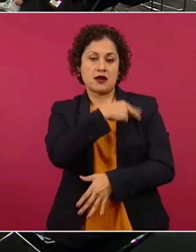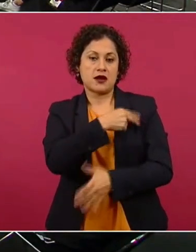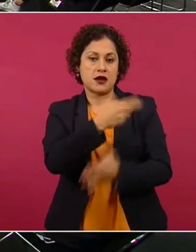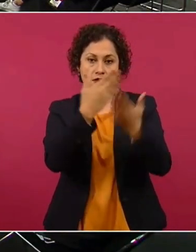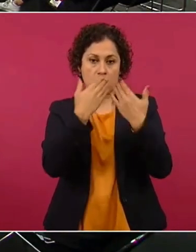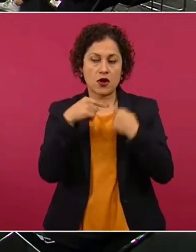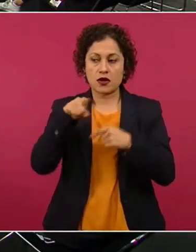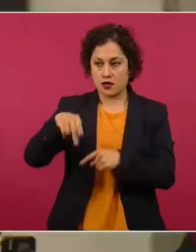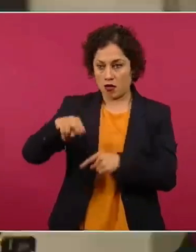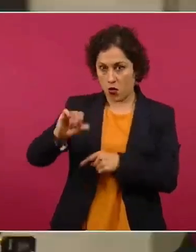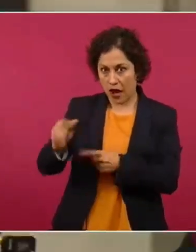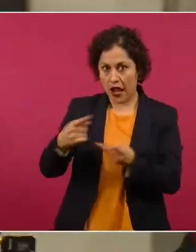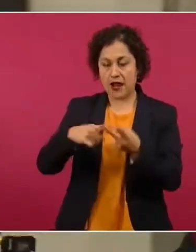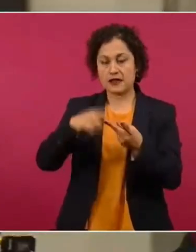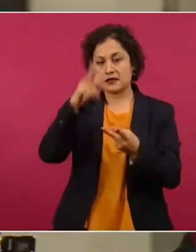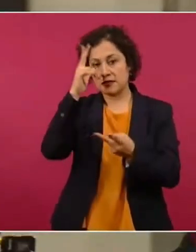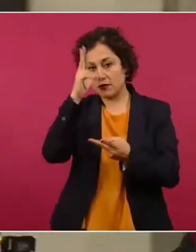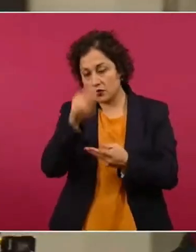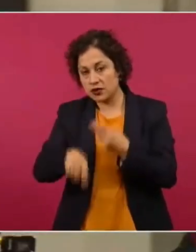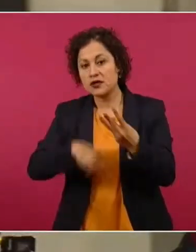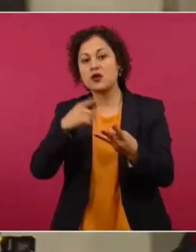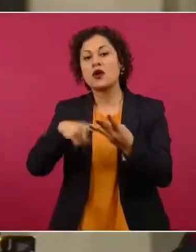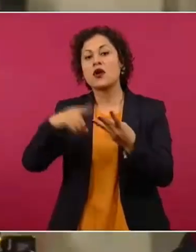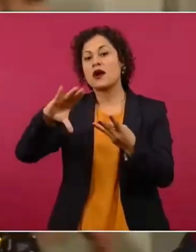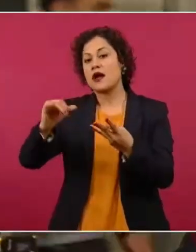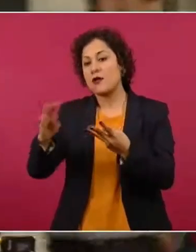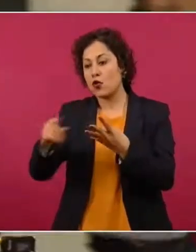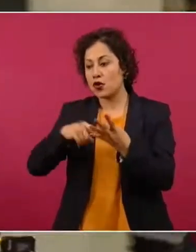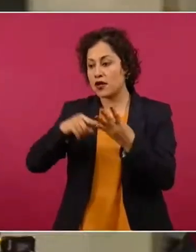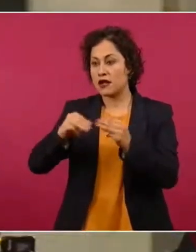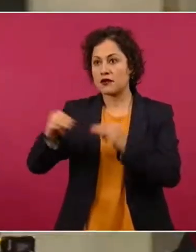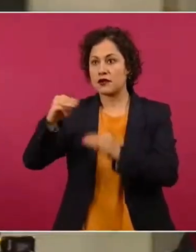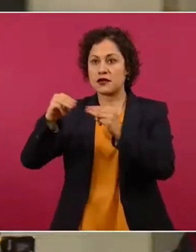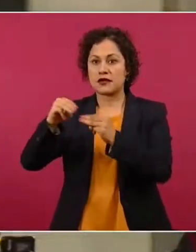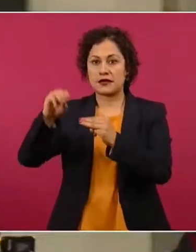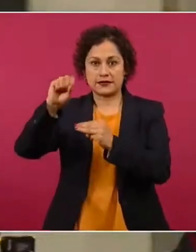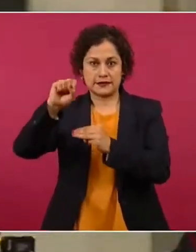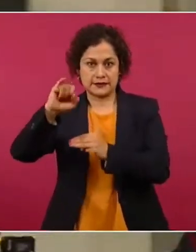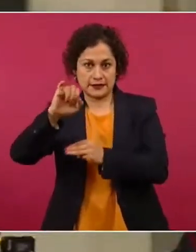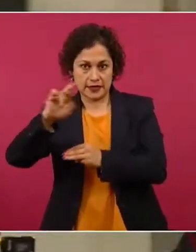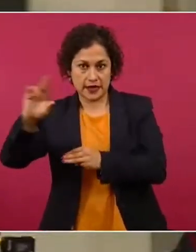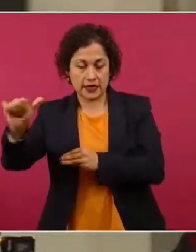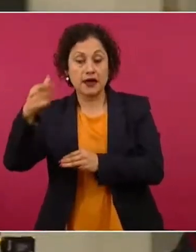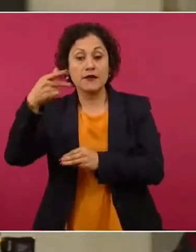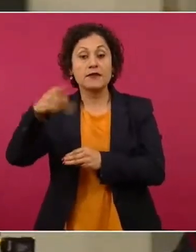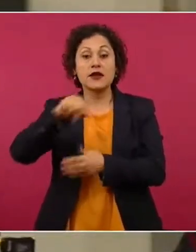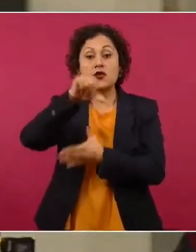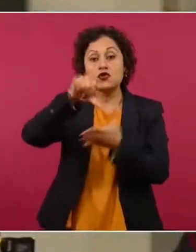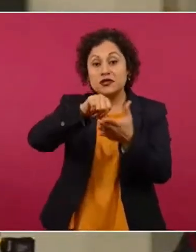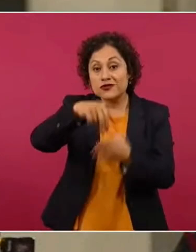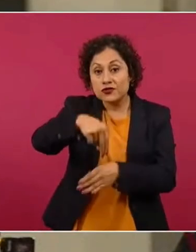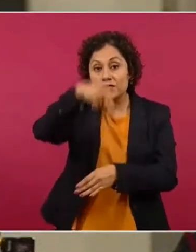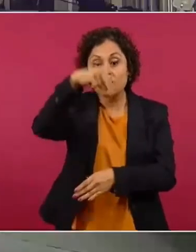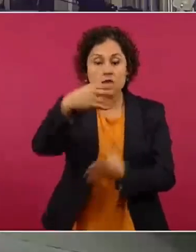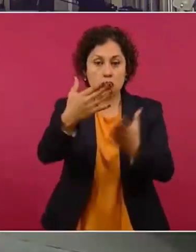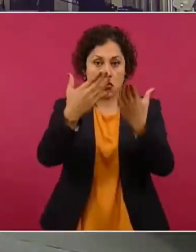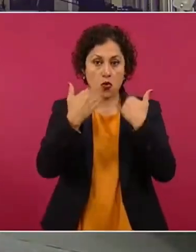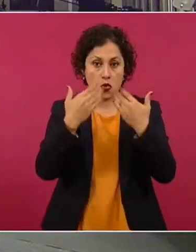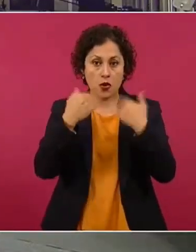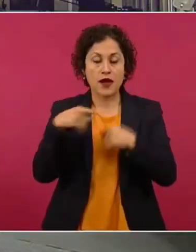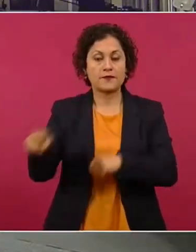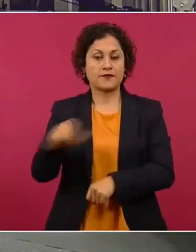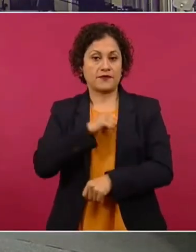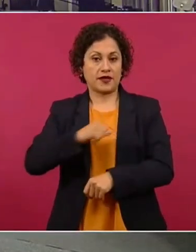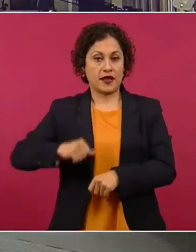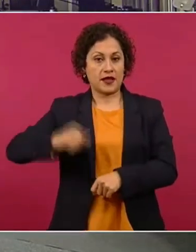hay otro en Hermosillo, hay en Caborca, hay en La Sierra. Sin embargo, la región centro-norte no. El alcalde de Santana,